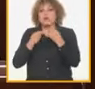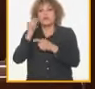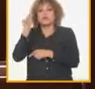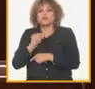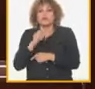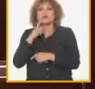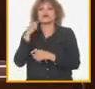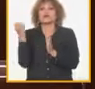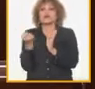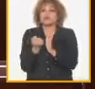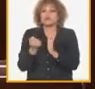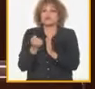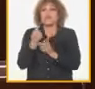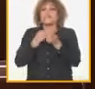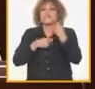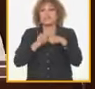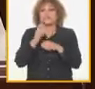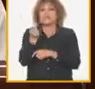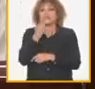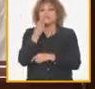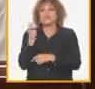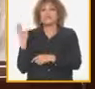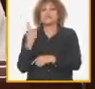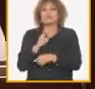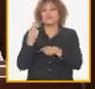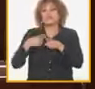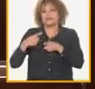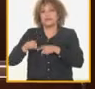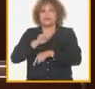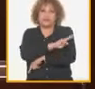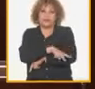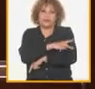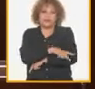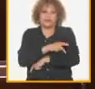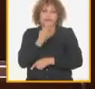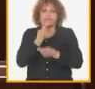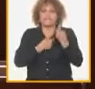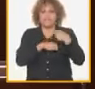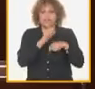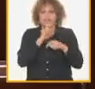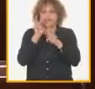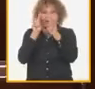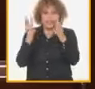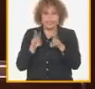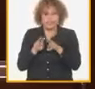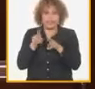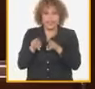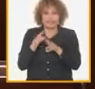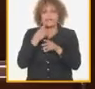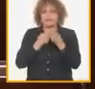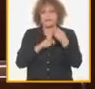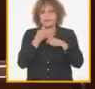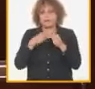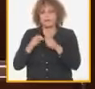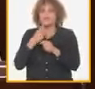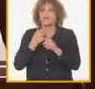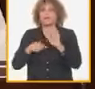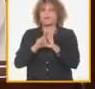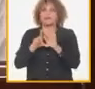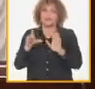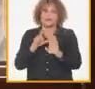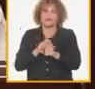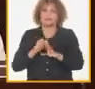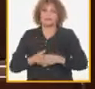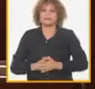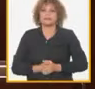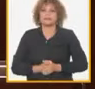Estado lucran con las importaciones que traen de estos medicamentos esenciales para la vida de nuestros compatriotas asimismo